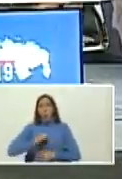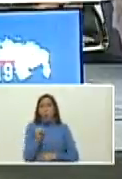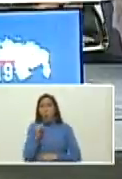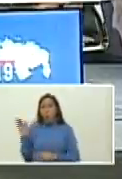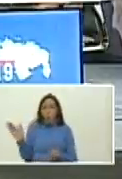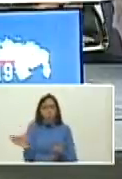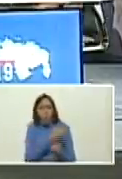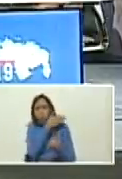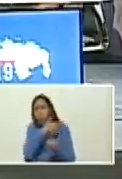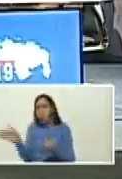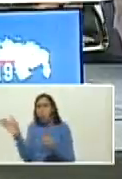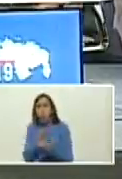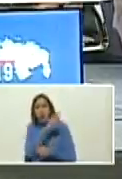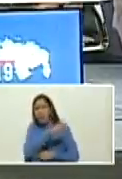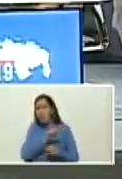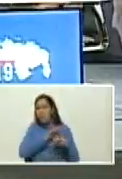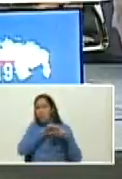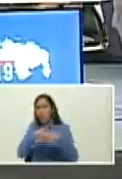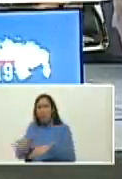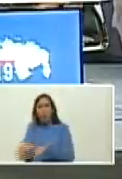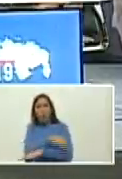golpeaba a la gente que salía a la calle